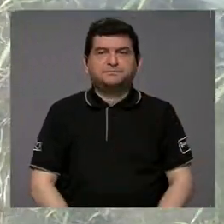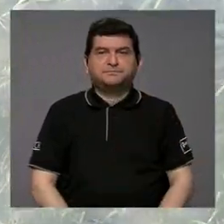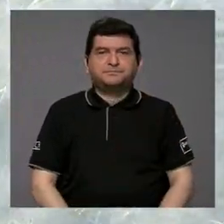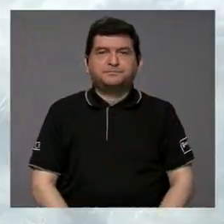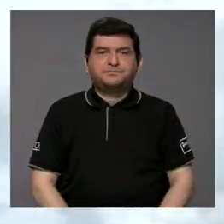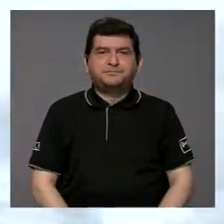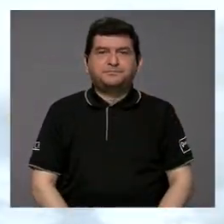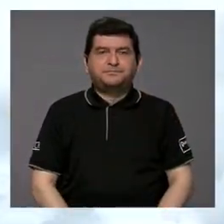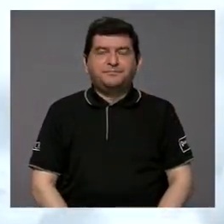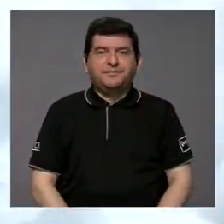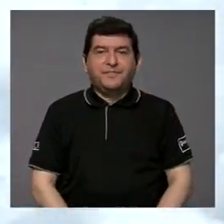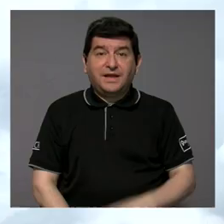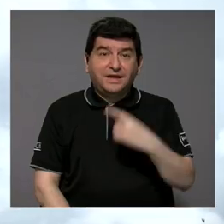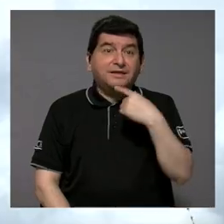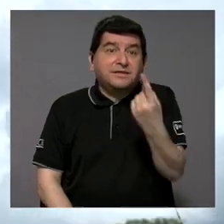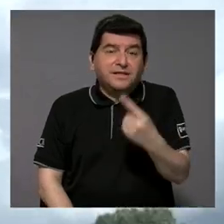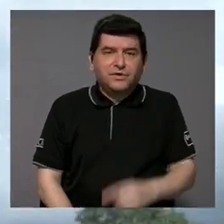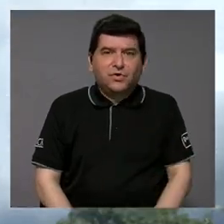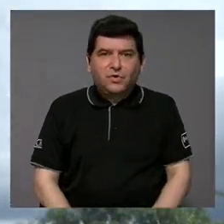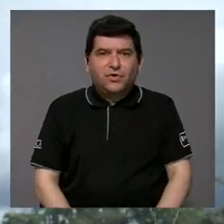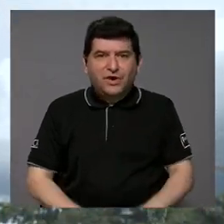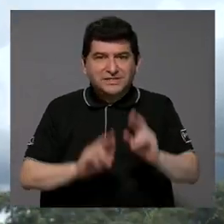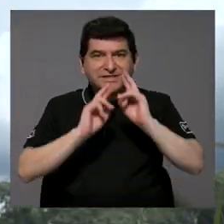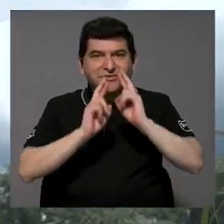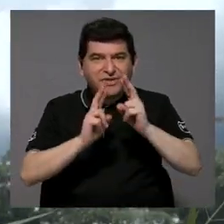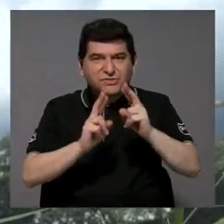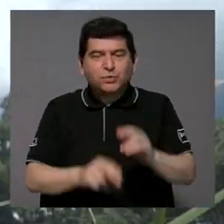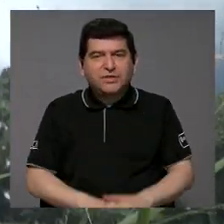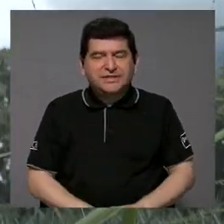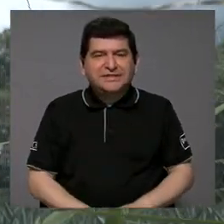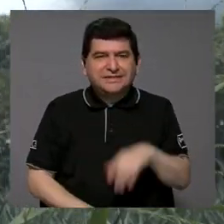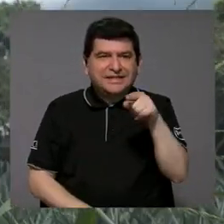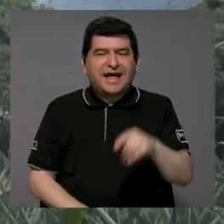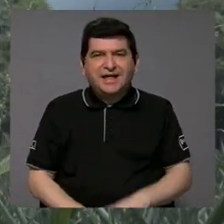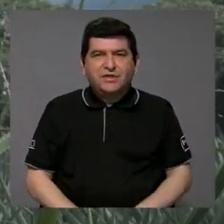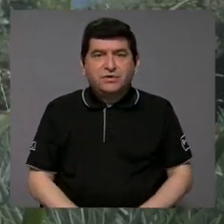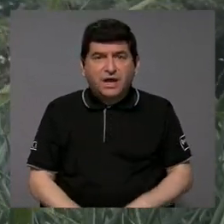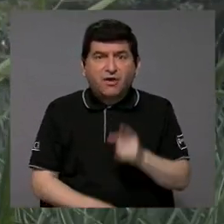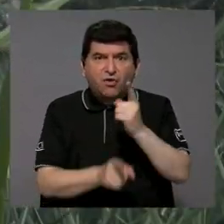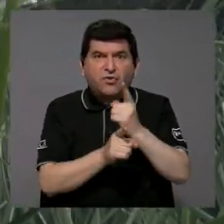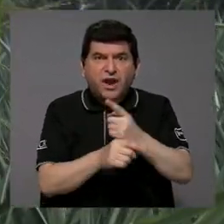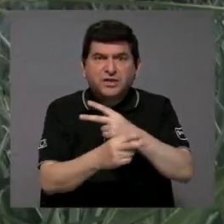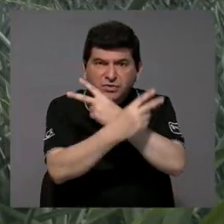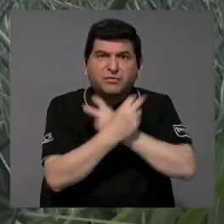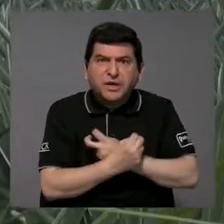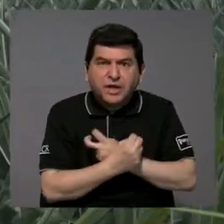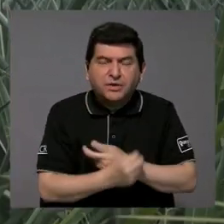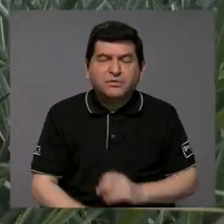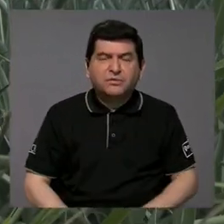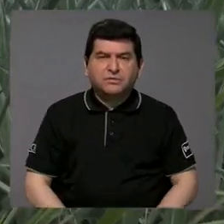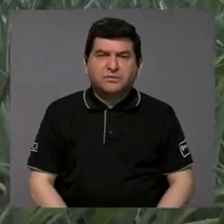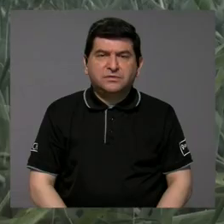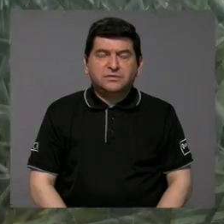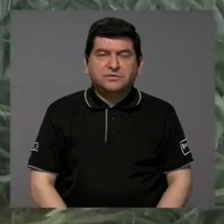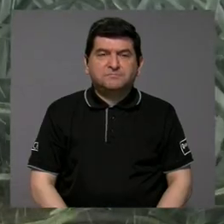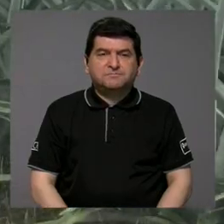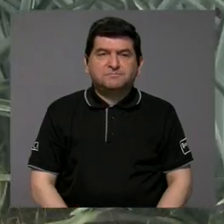Bueno, Digo, han dado positivos, ¿verdad? Sí, sido muy negativos, sí. Sí, nos ha